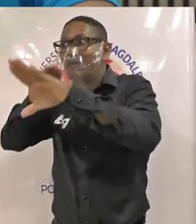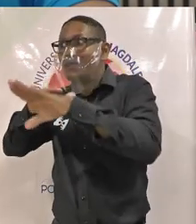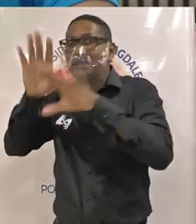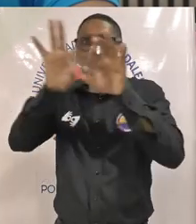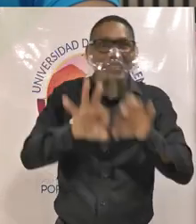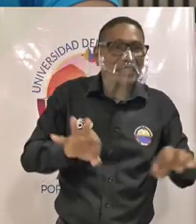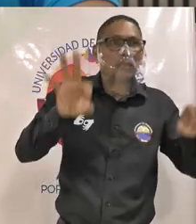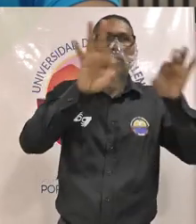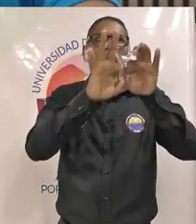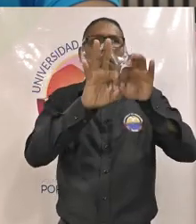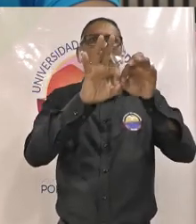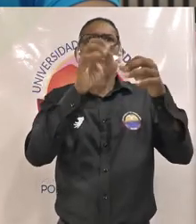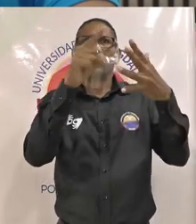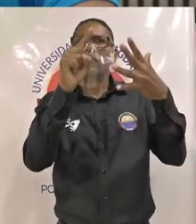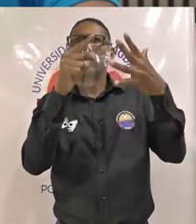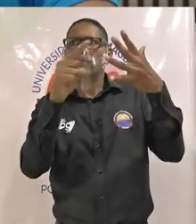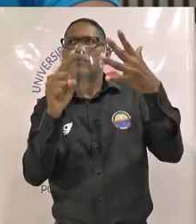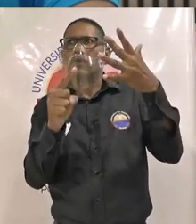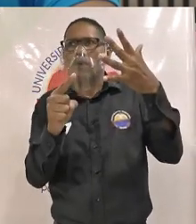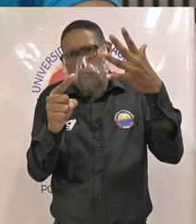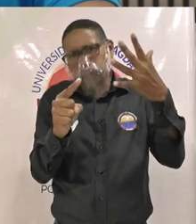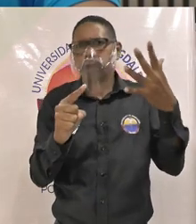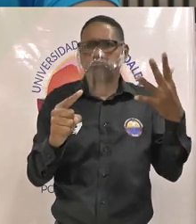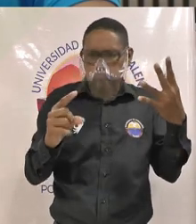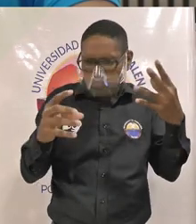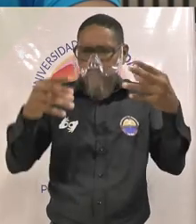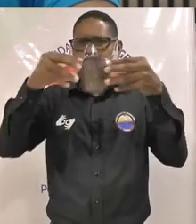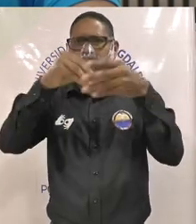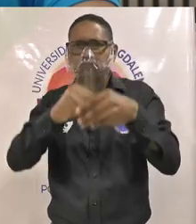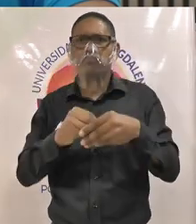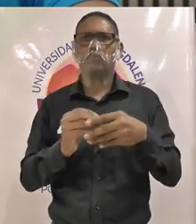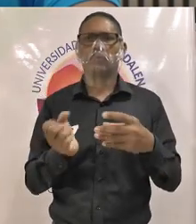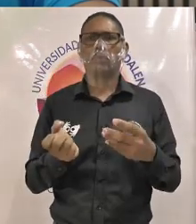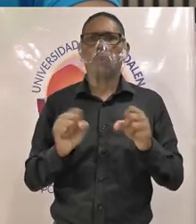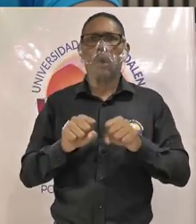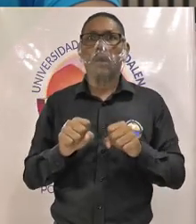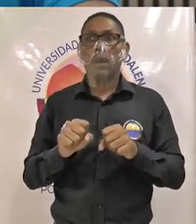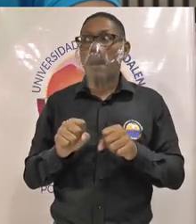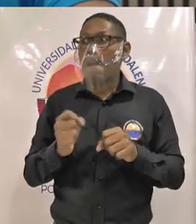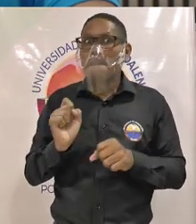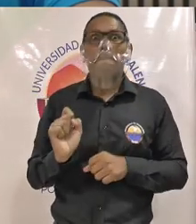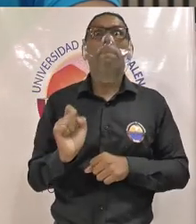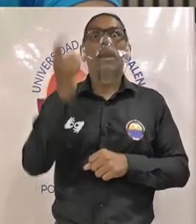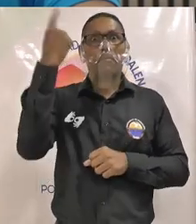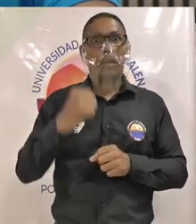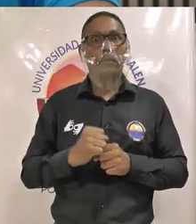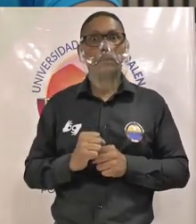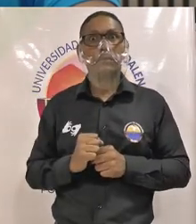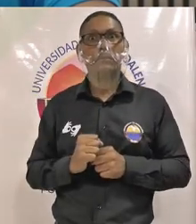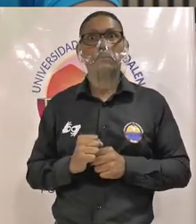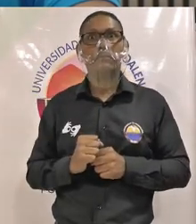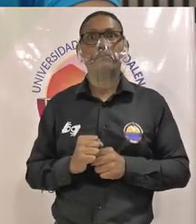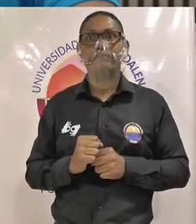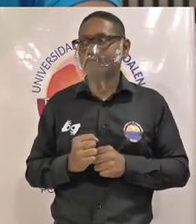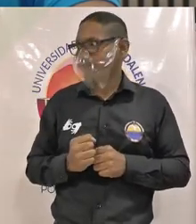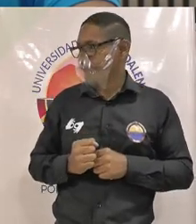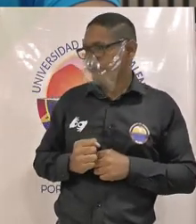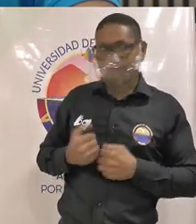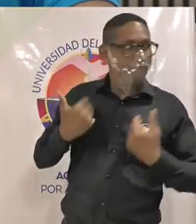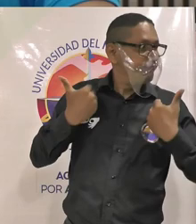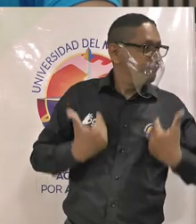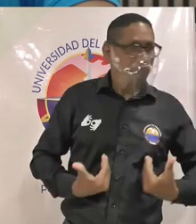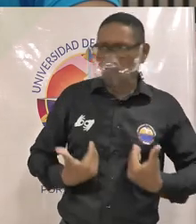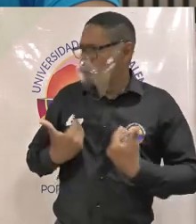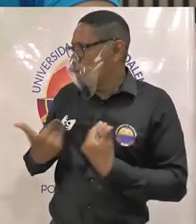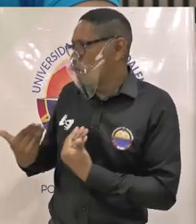desde las diferencias y comprender que es la primera vez que tienen posibilidades reales de ganar unos candidatos que no